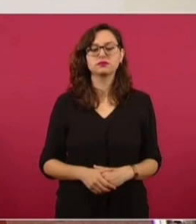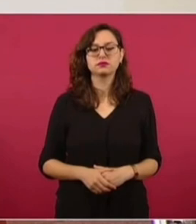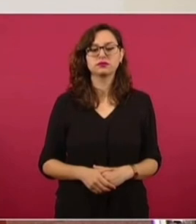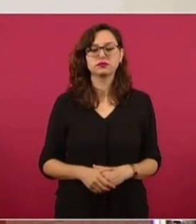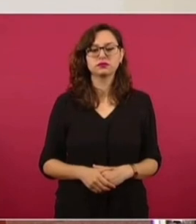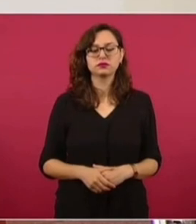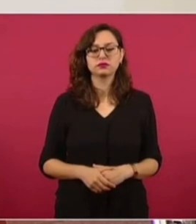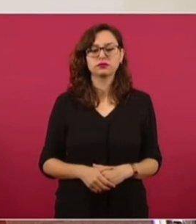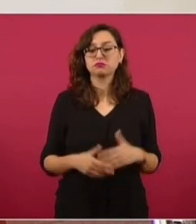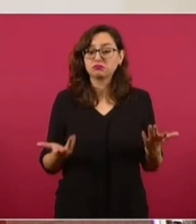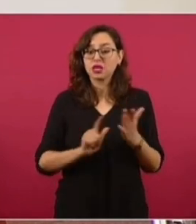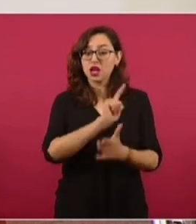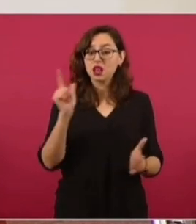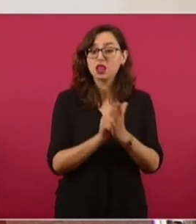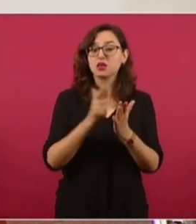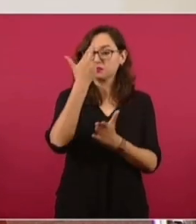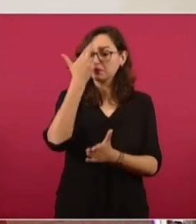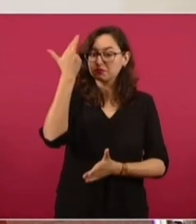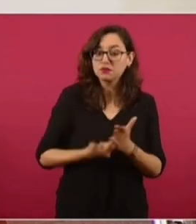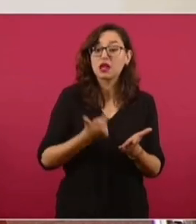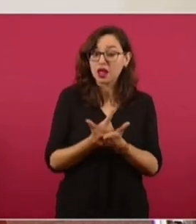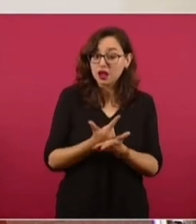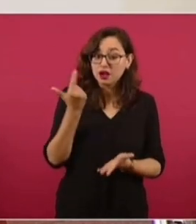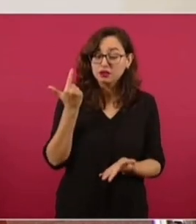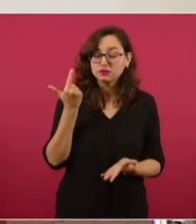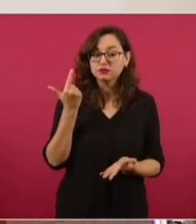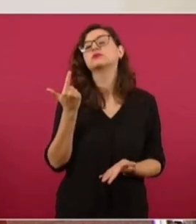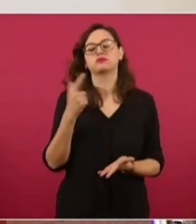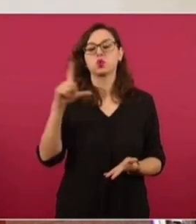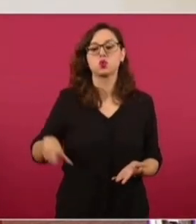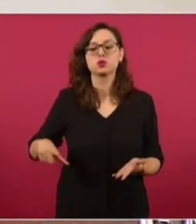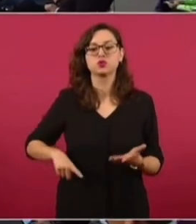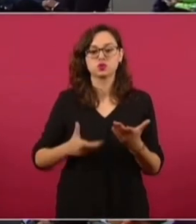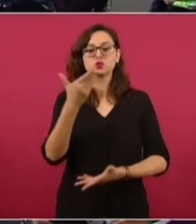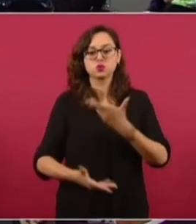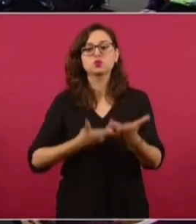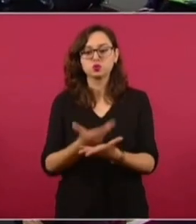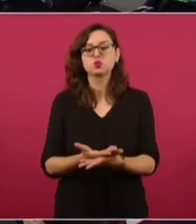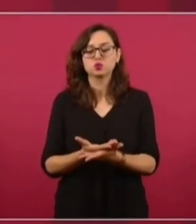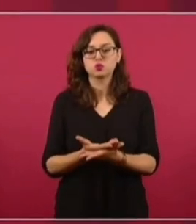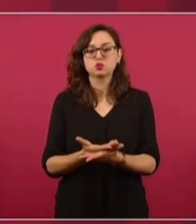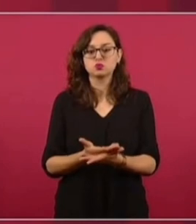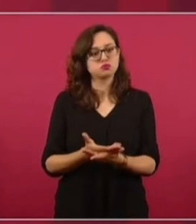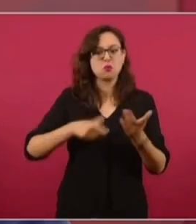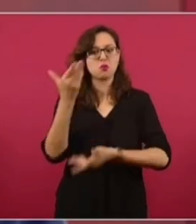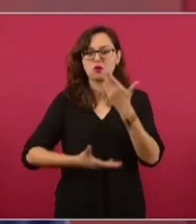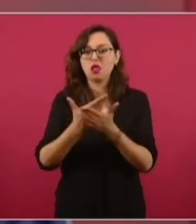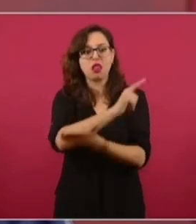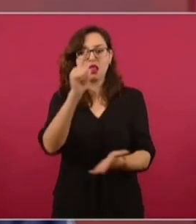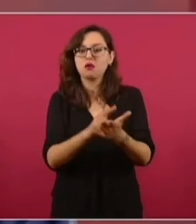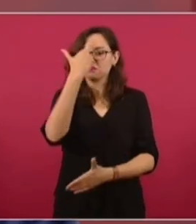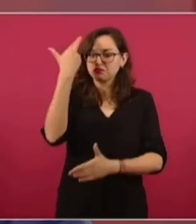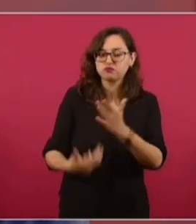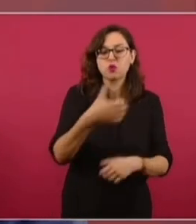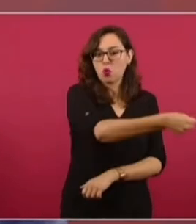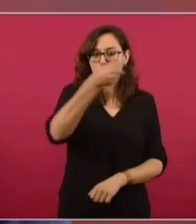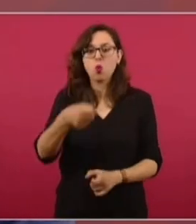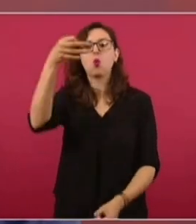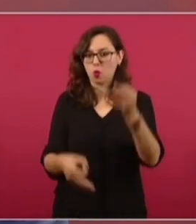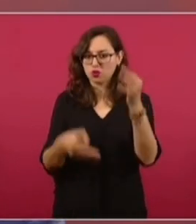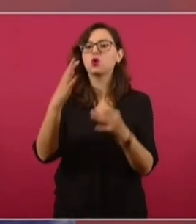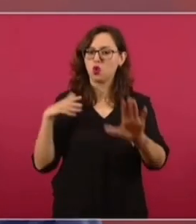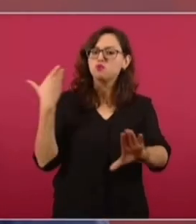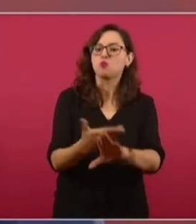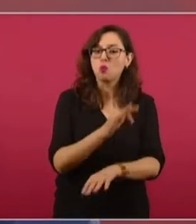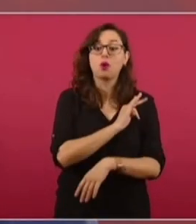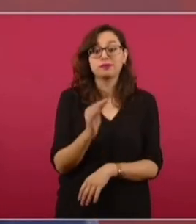Y si se cometen delitos graves, los servidores públicos podemos ser enjuiciados. Y tienen que probarse,